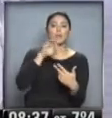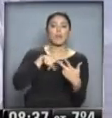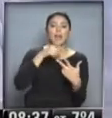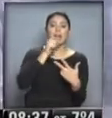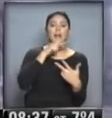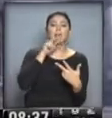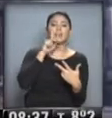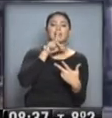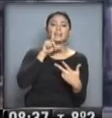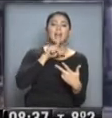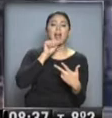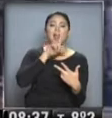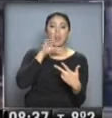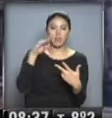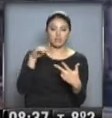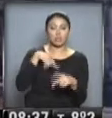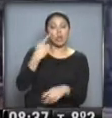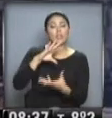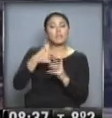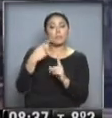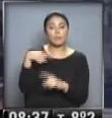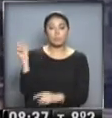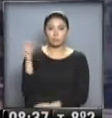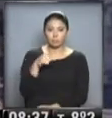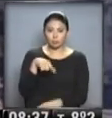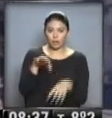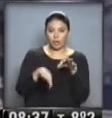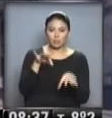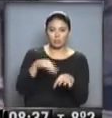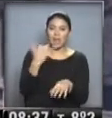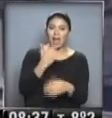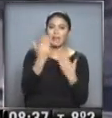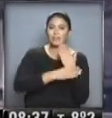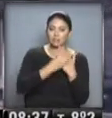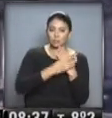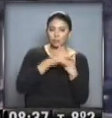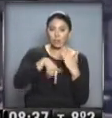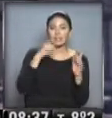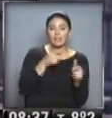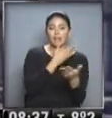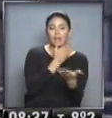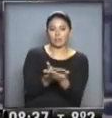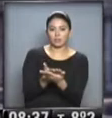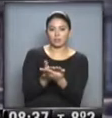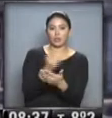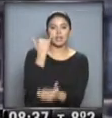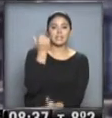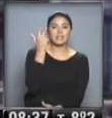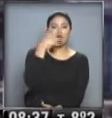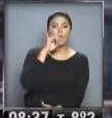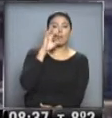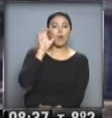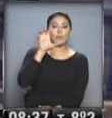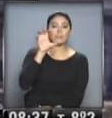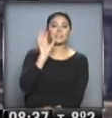Otra particularidad que va a tener esta elección, hay ministros que son candidatos. Norberto Yaguar, en la